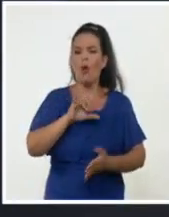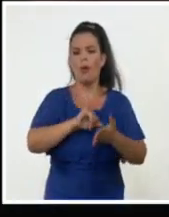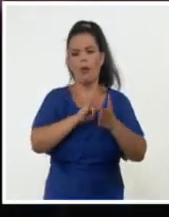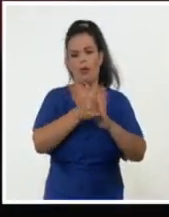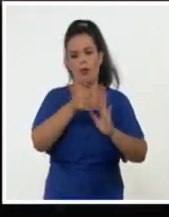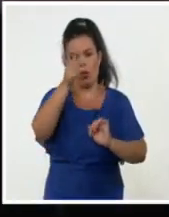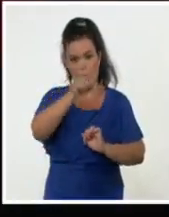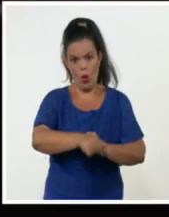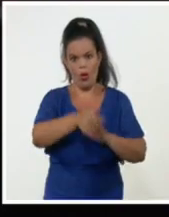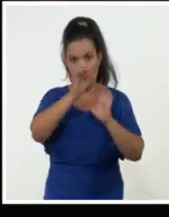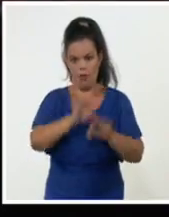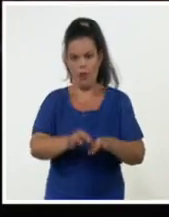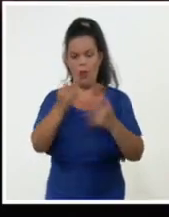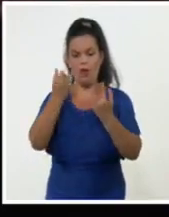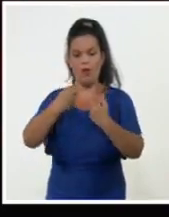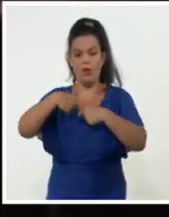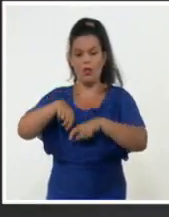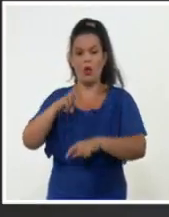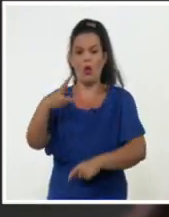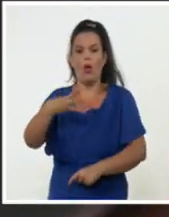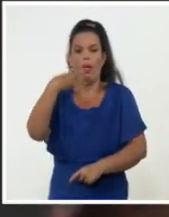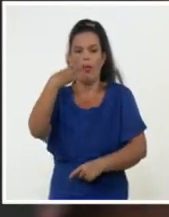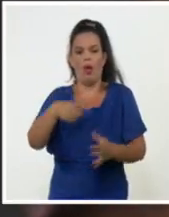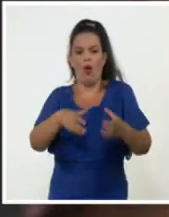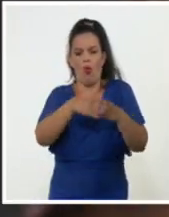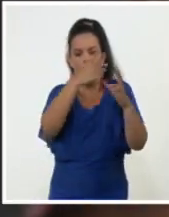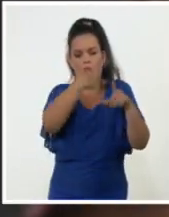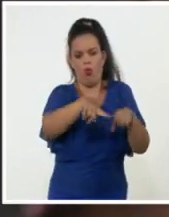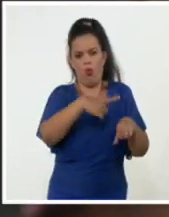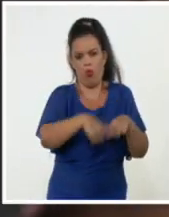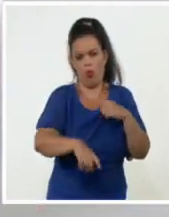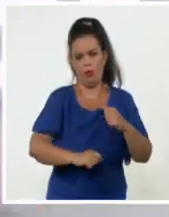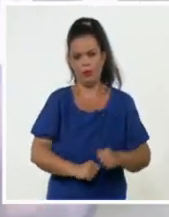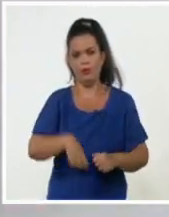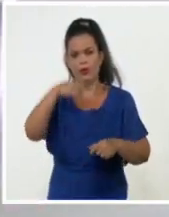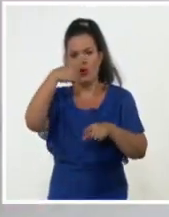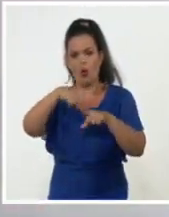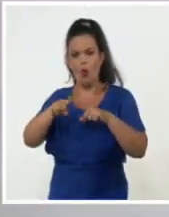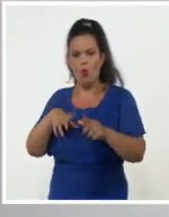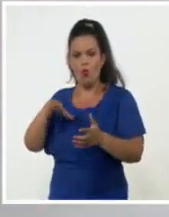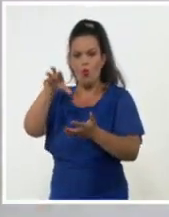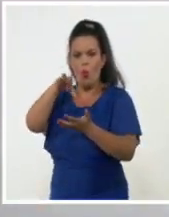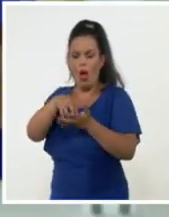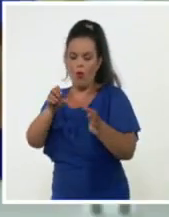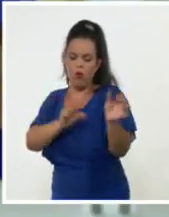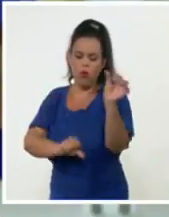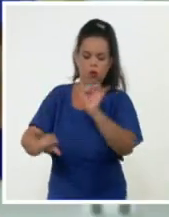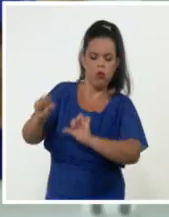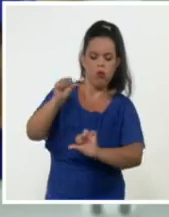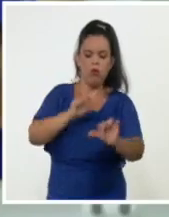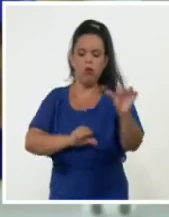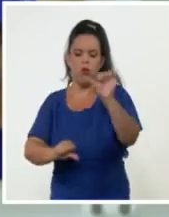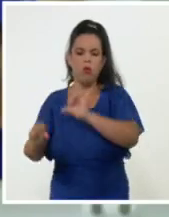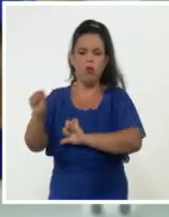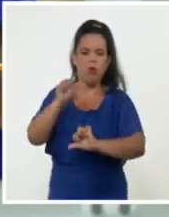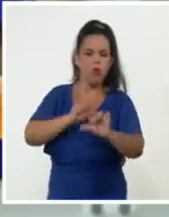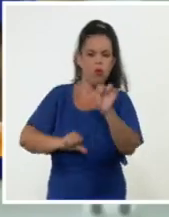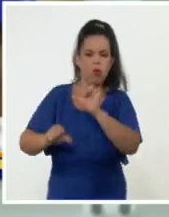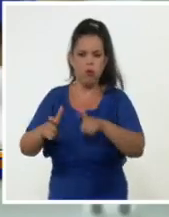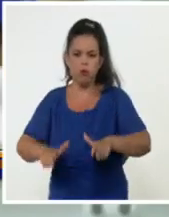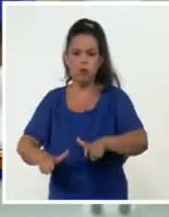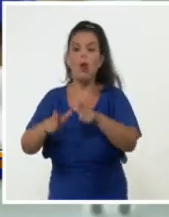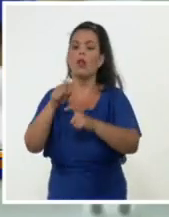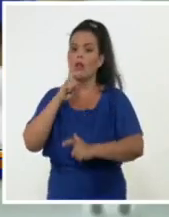grupos de electrógeno. Tenemos ya instalado un banco de fermentadores, ha sido una tarea muy difícil. También tenemos